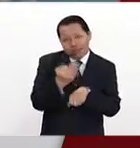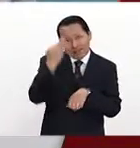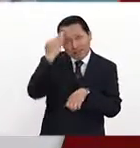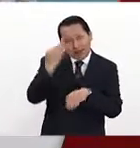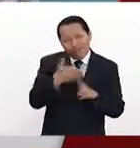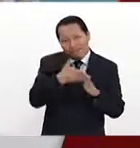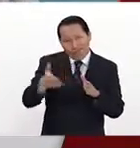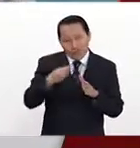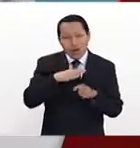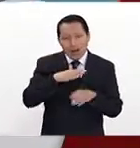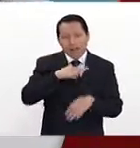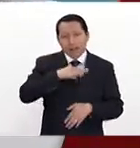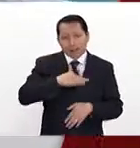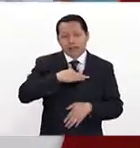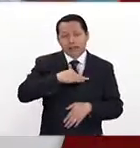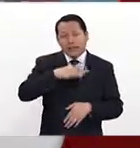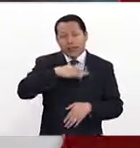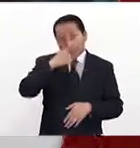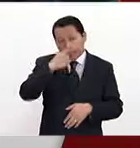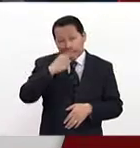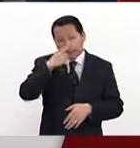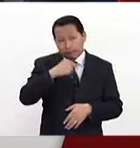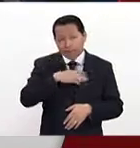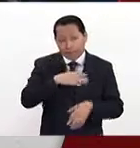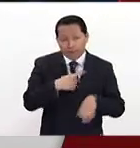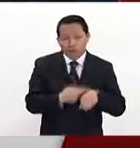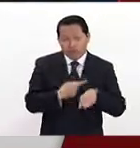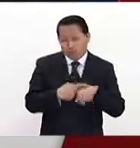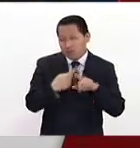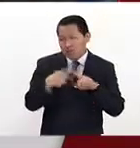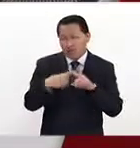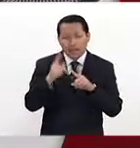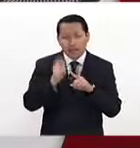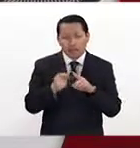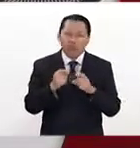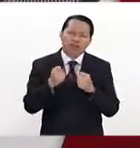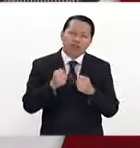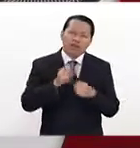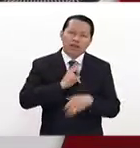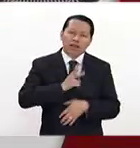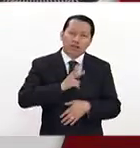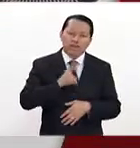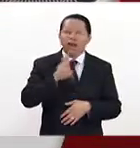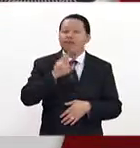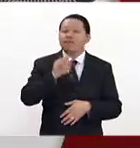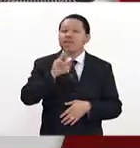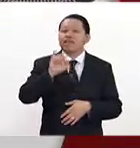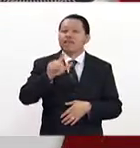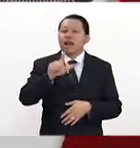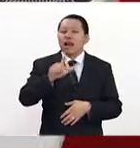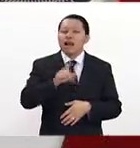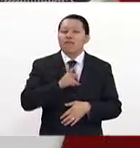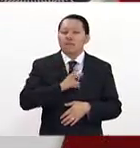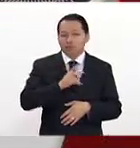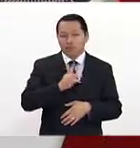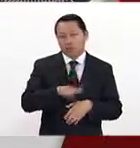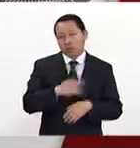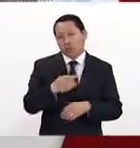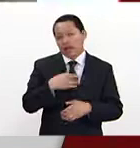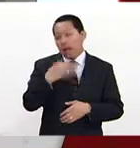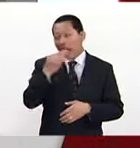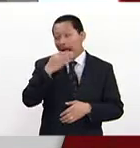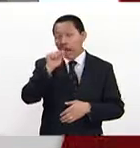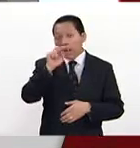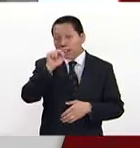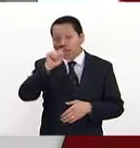muchos casos de infecciones respiratorias donde la mayor parte de ellas son virales. Un antibiótico no te va a mejorar en